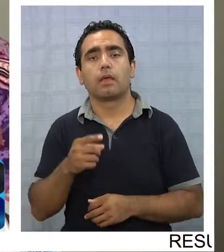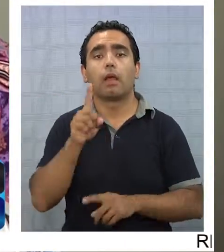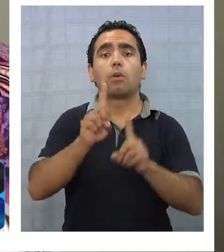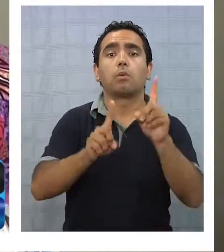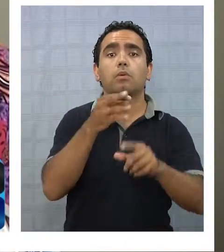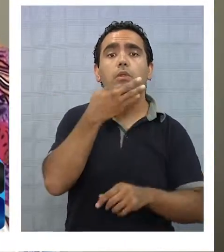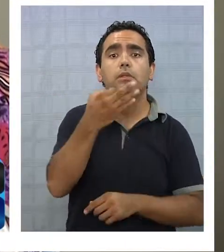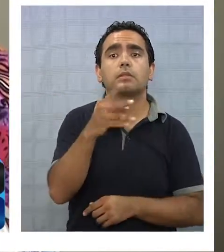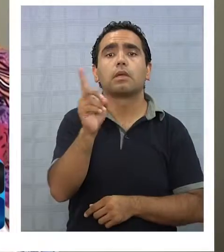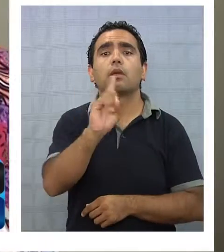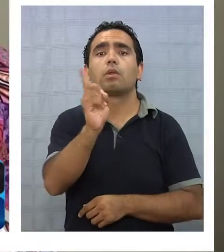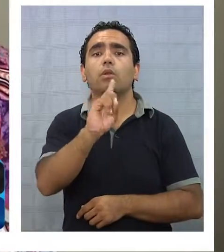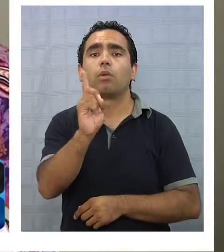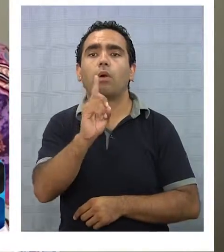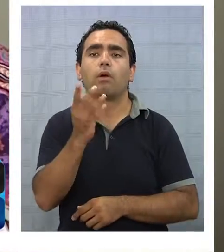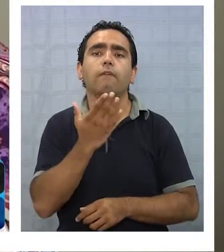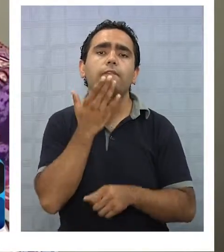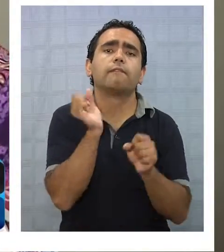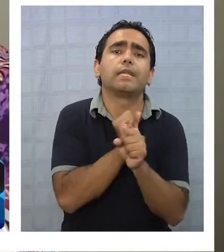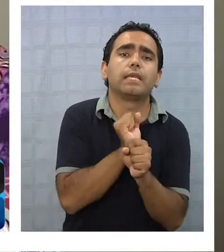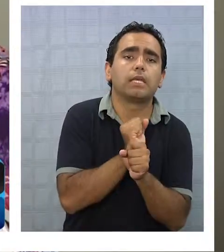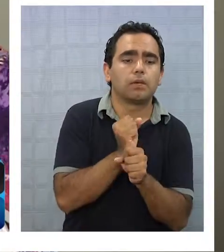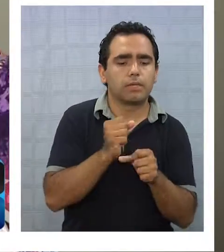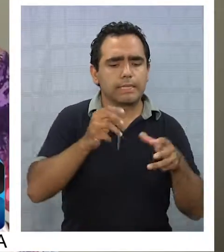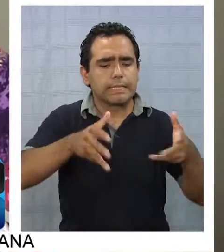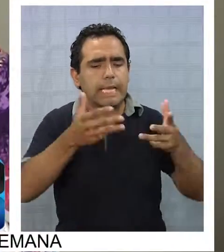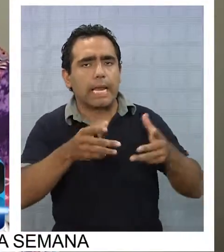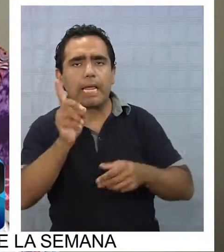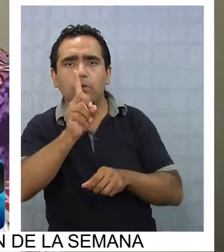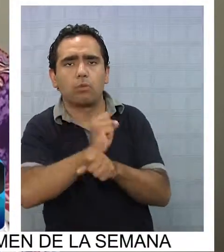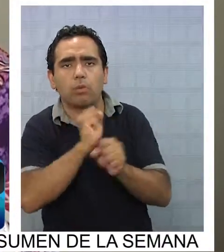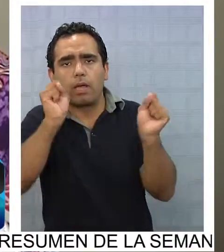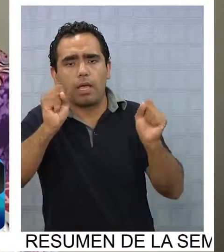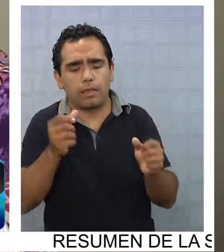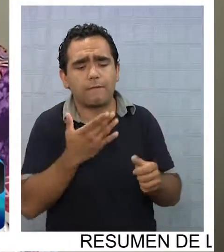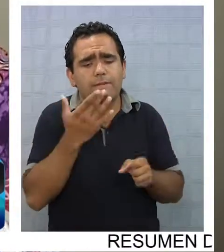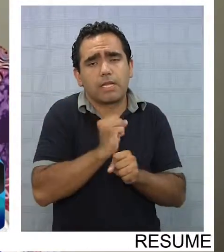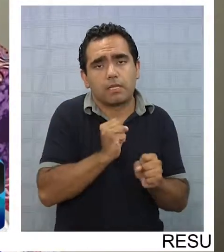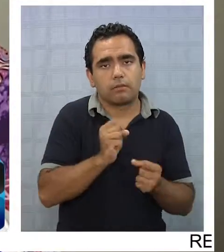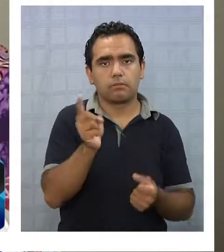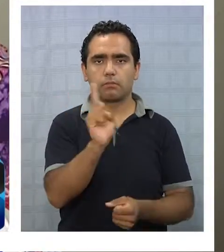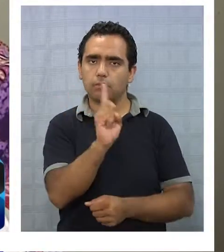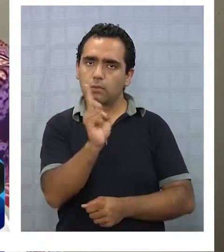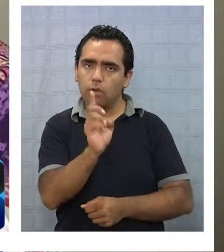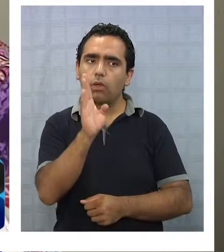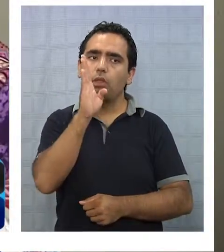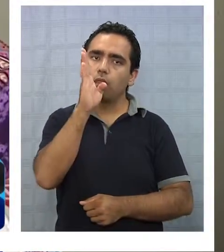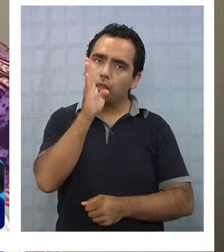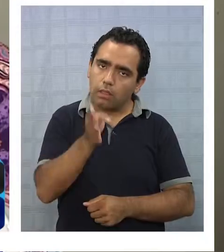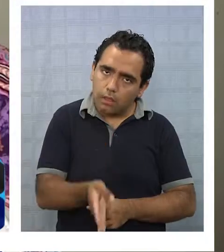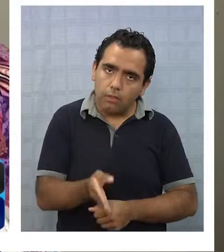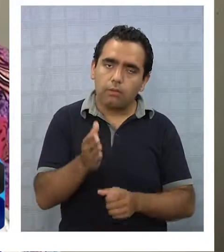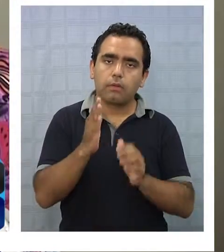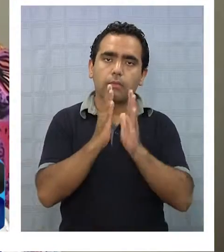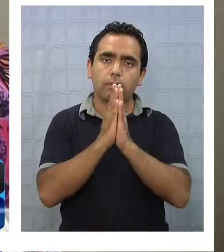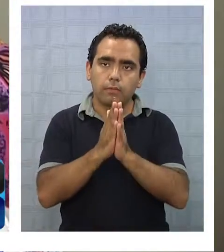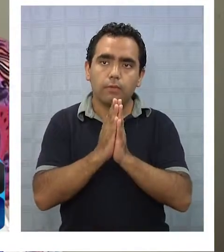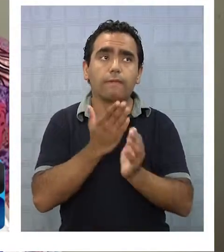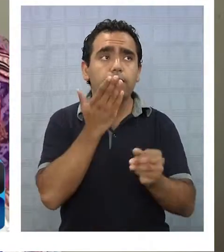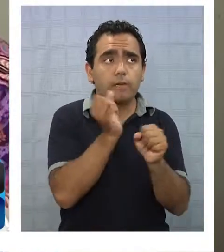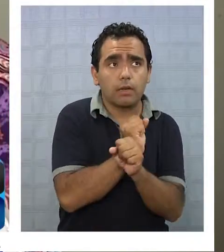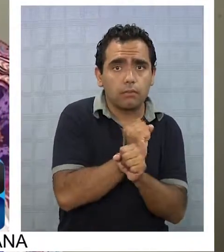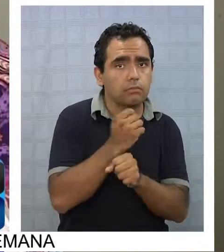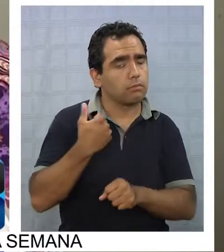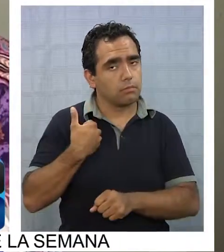como que no se come ensaladas porque da mucho frío, o sea, o por lo menos nosotros, el centro de salud, intenta decir que obviamente aunque haga frío,